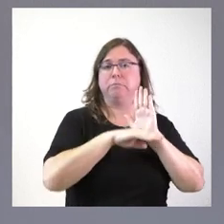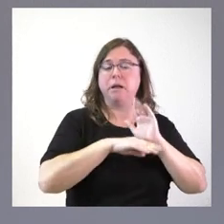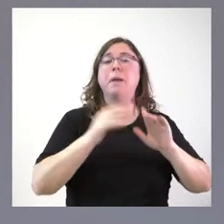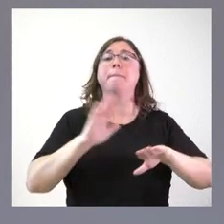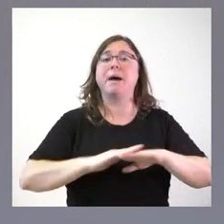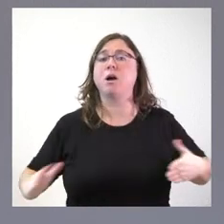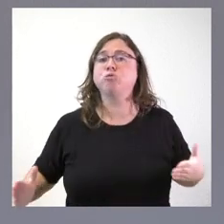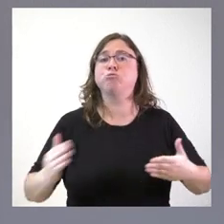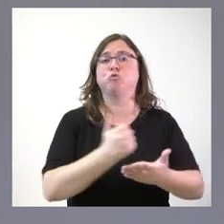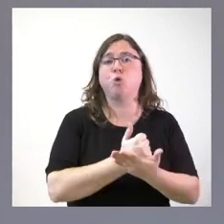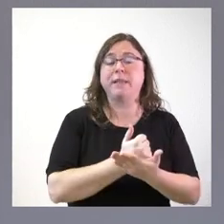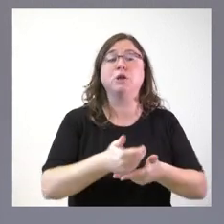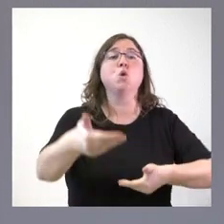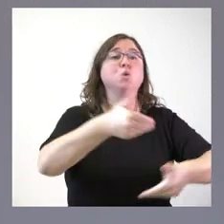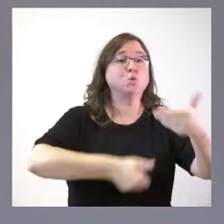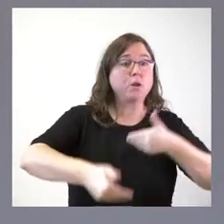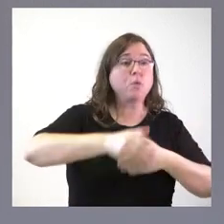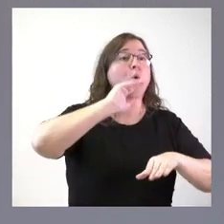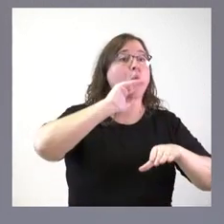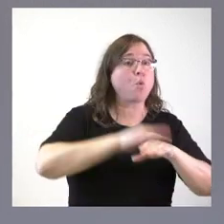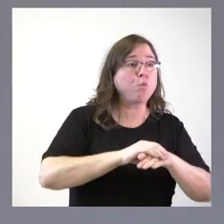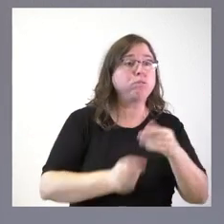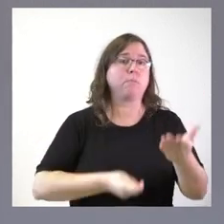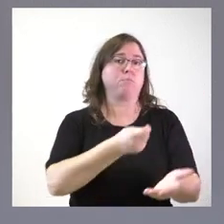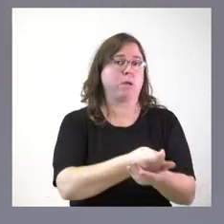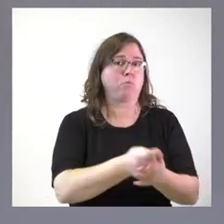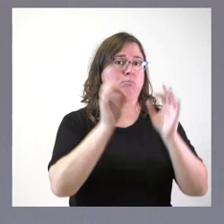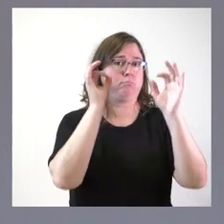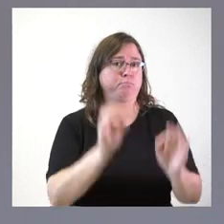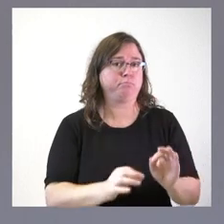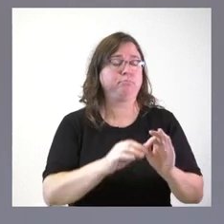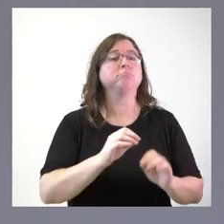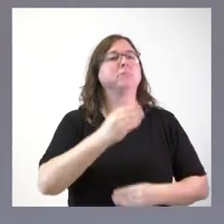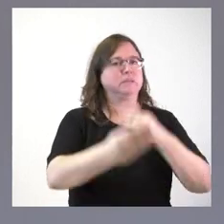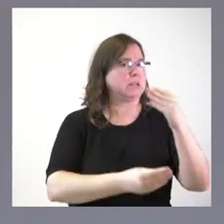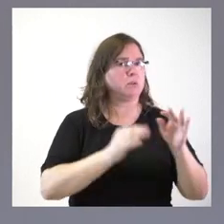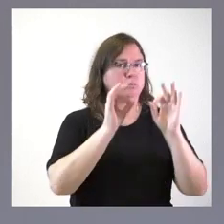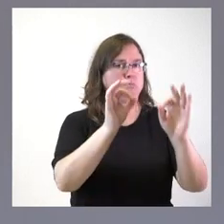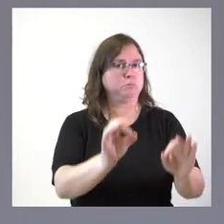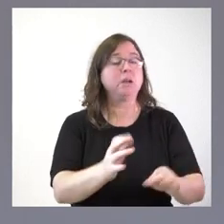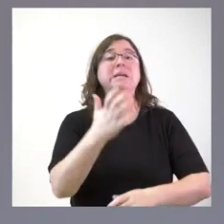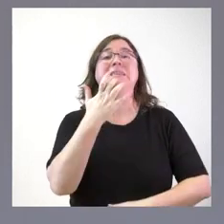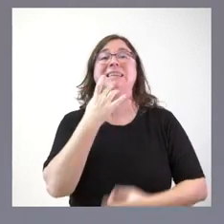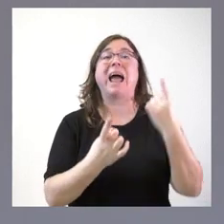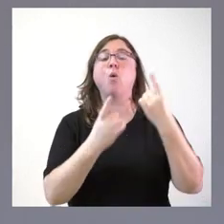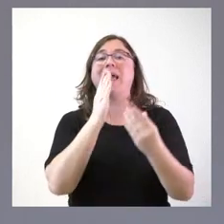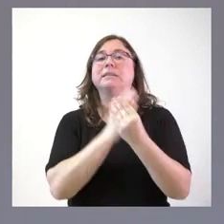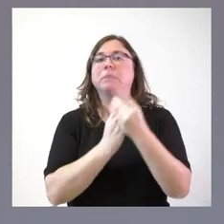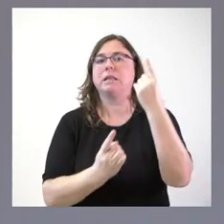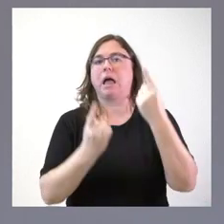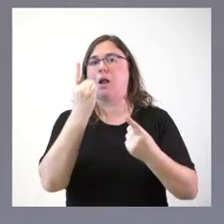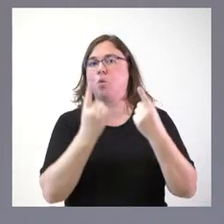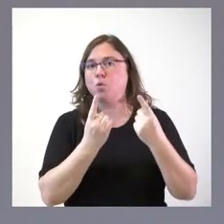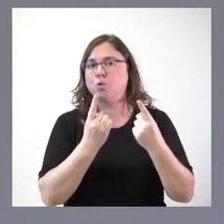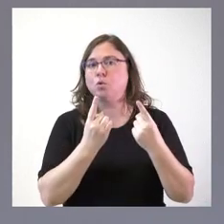aquellas solicitudes que cumplen las condiciones puedan recibir la ayuda. Y así ha sido. Lógicamente, si hay algún expediente que